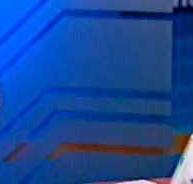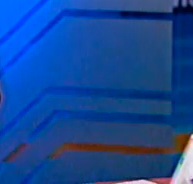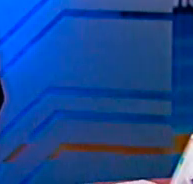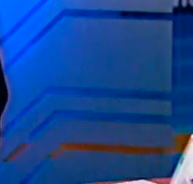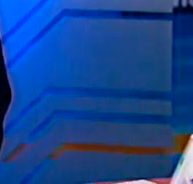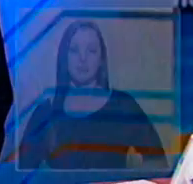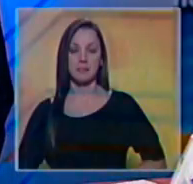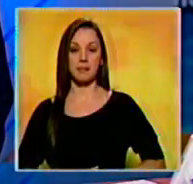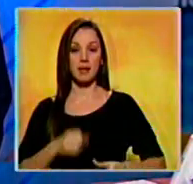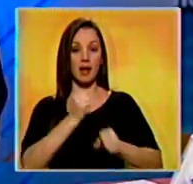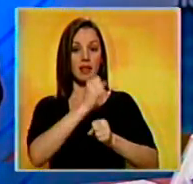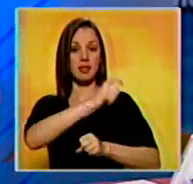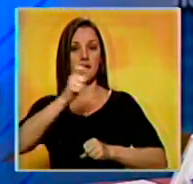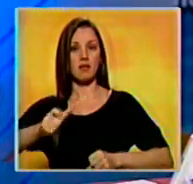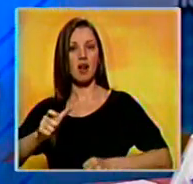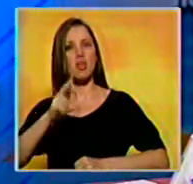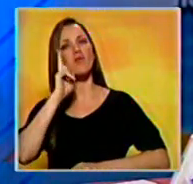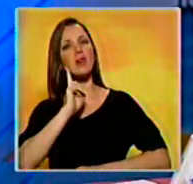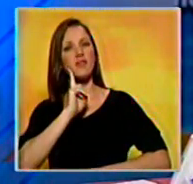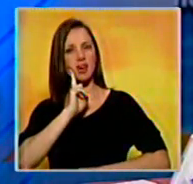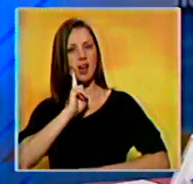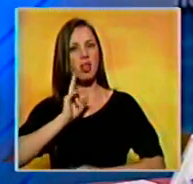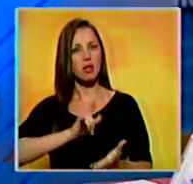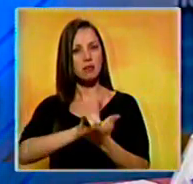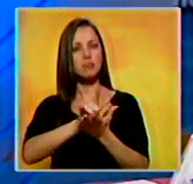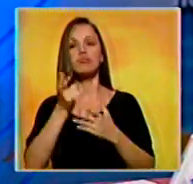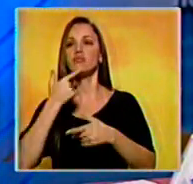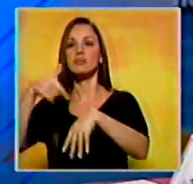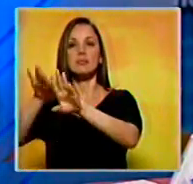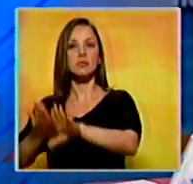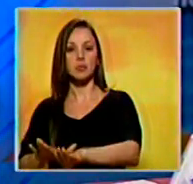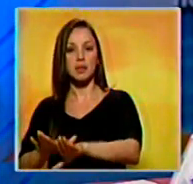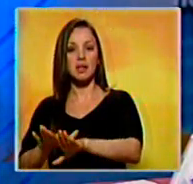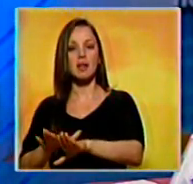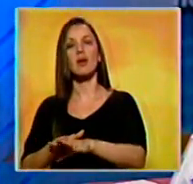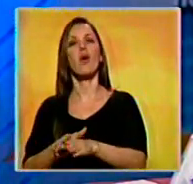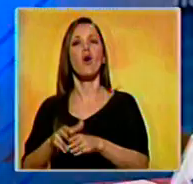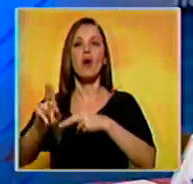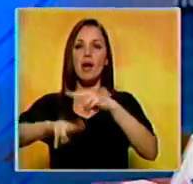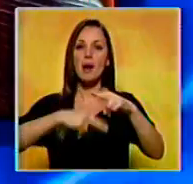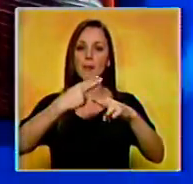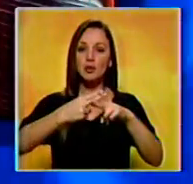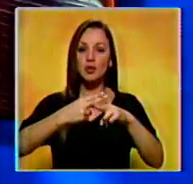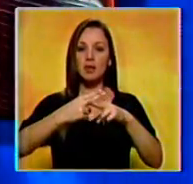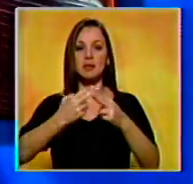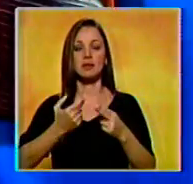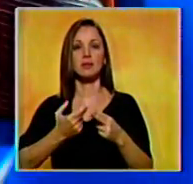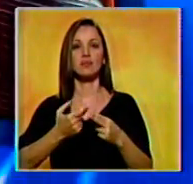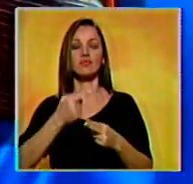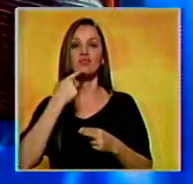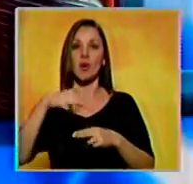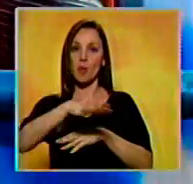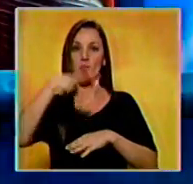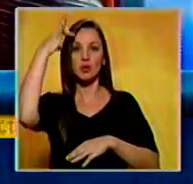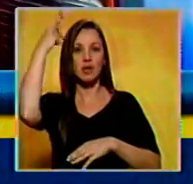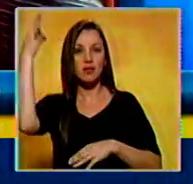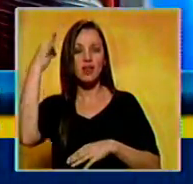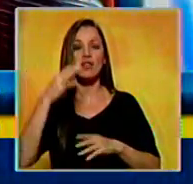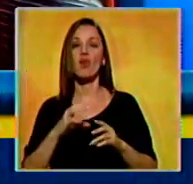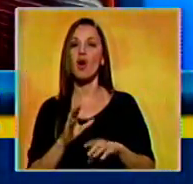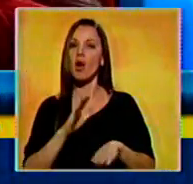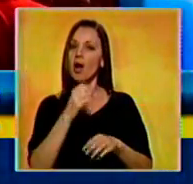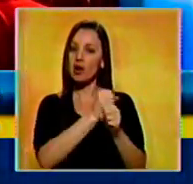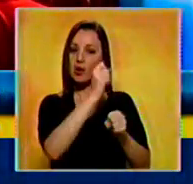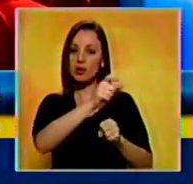Trabajadores de Bolivariana de Puertos paralizaron las actividades en el puerto de Puerto Cabello. Los trabajadores tomaron la decisión tras la